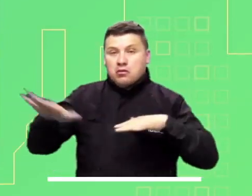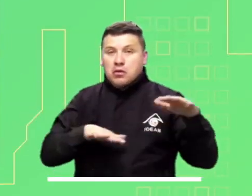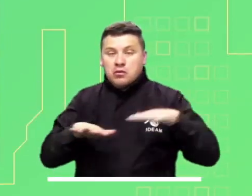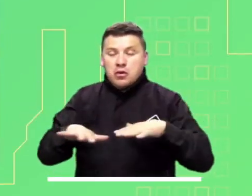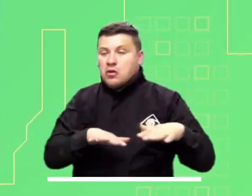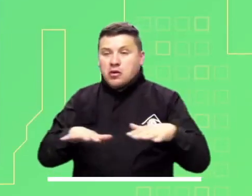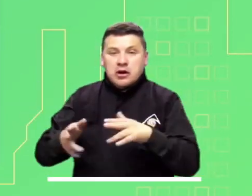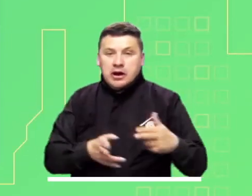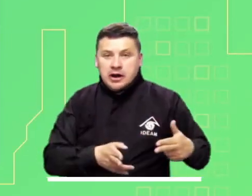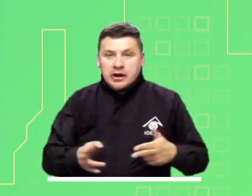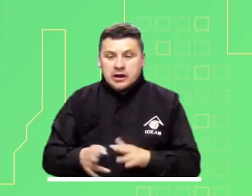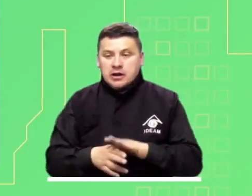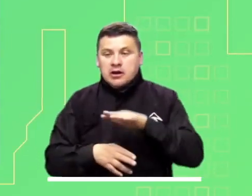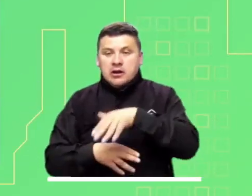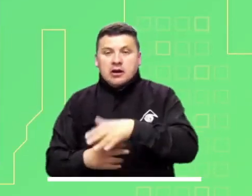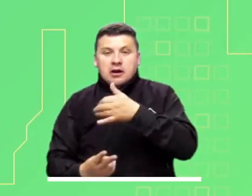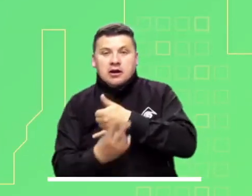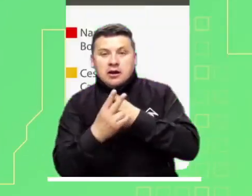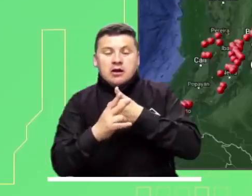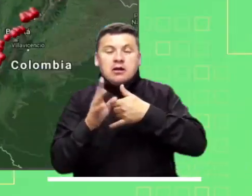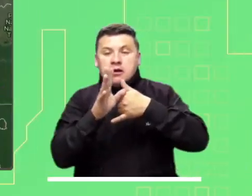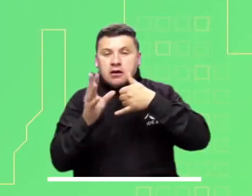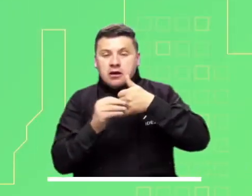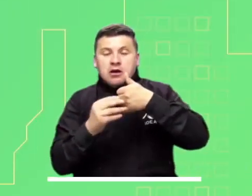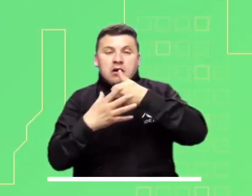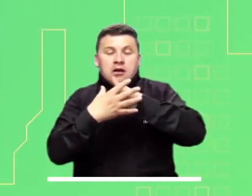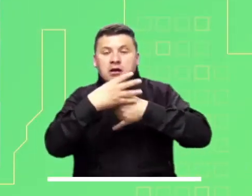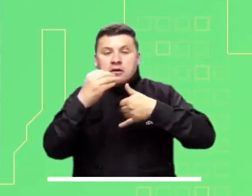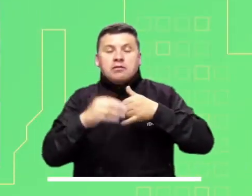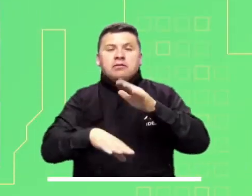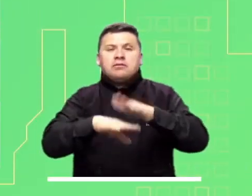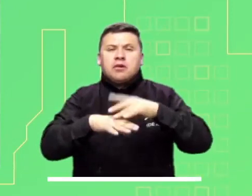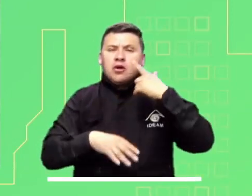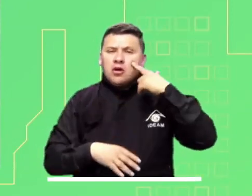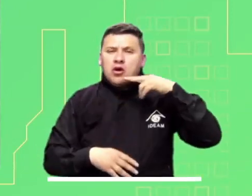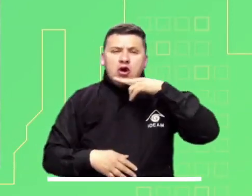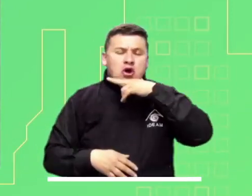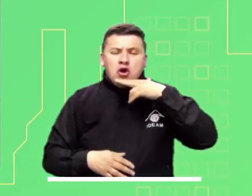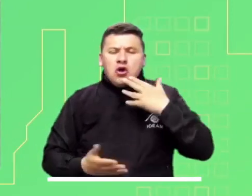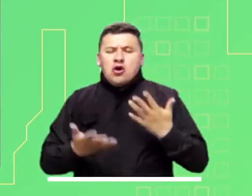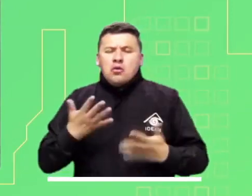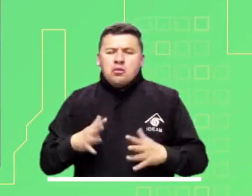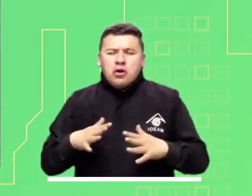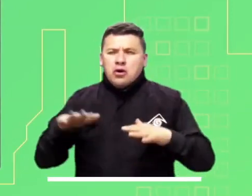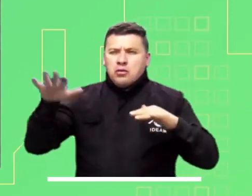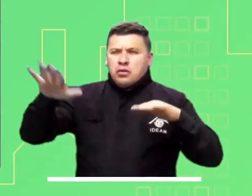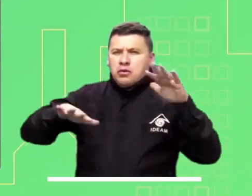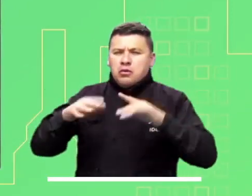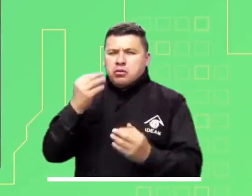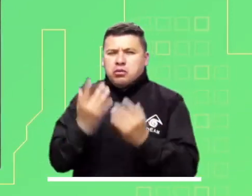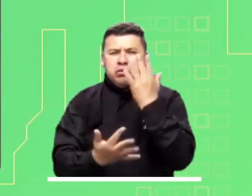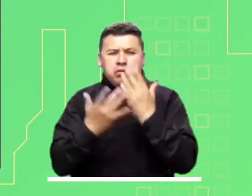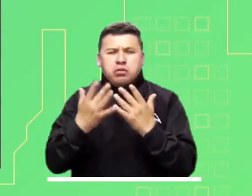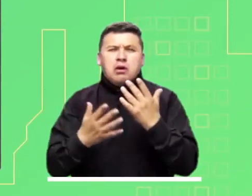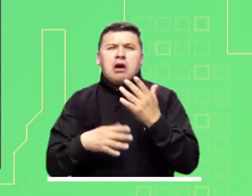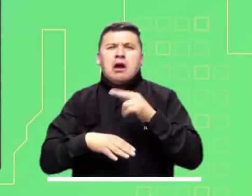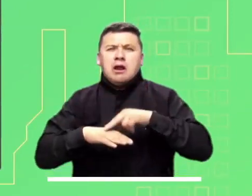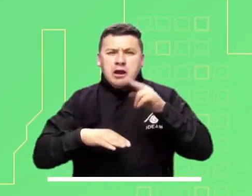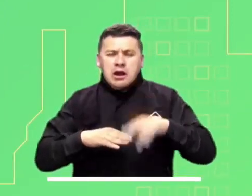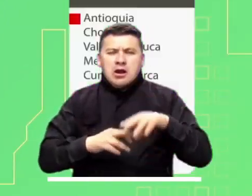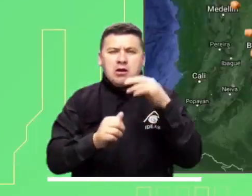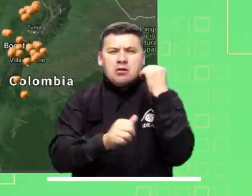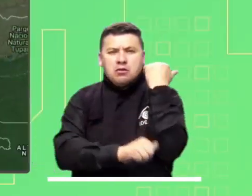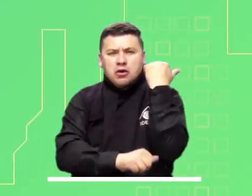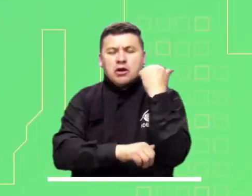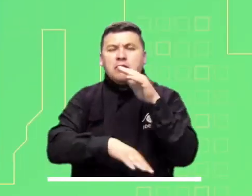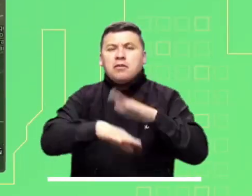desbordamiento en diferentes ríos de la región andina, Pacífica y Caribe. Se mantiene la alerta roja por alta posibilidad de incendios en Nariño